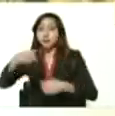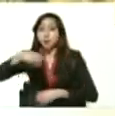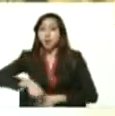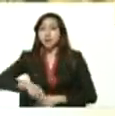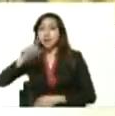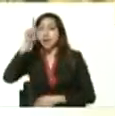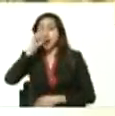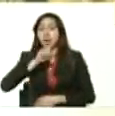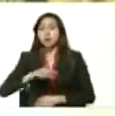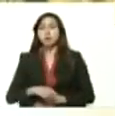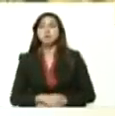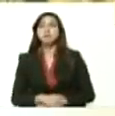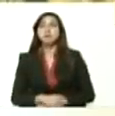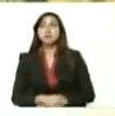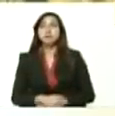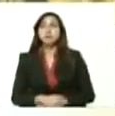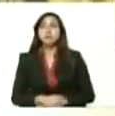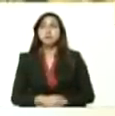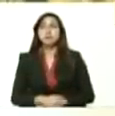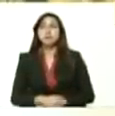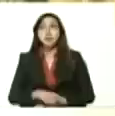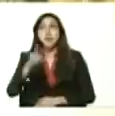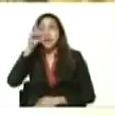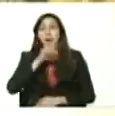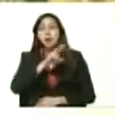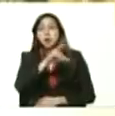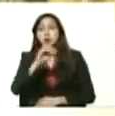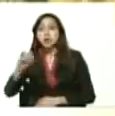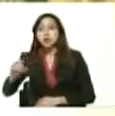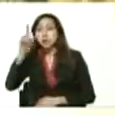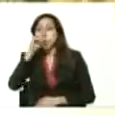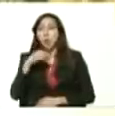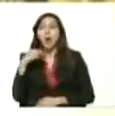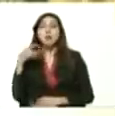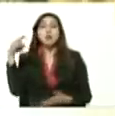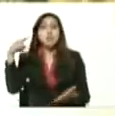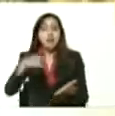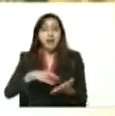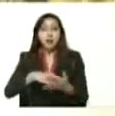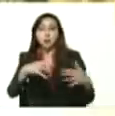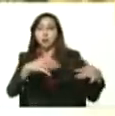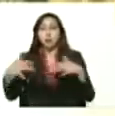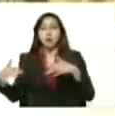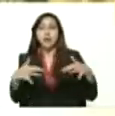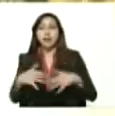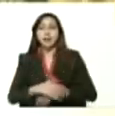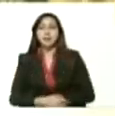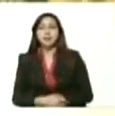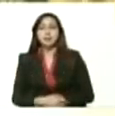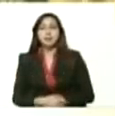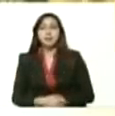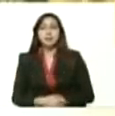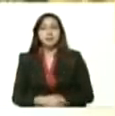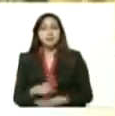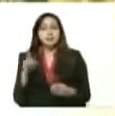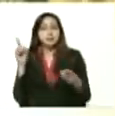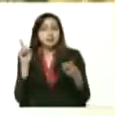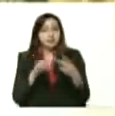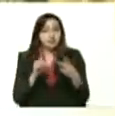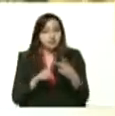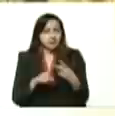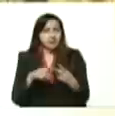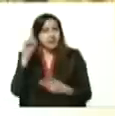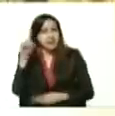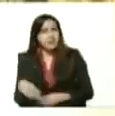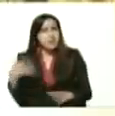2021, el año del Bicentenario de Carabobo. Allí. Otro elemento fundamental que